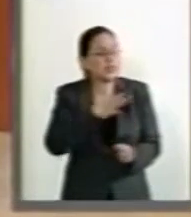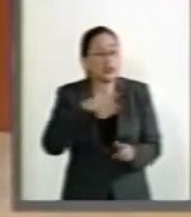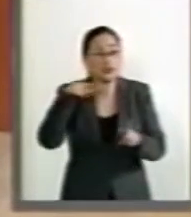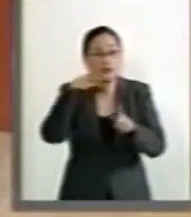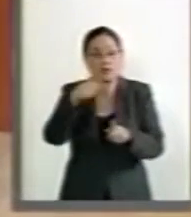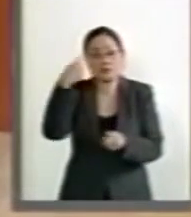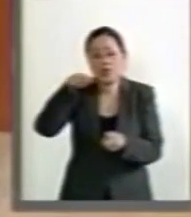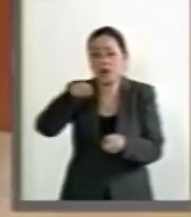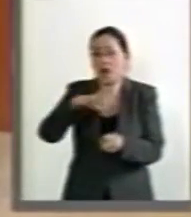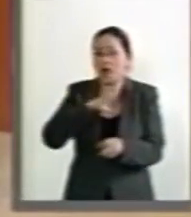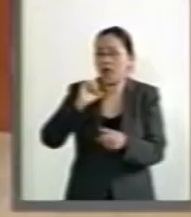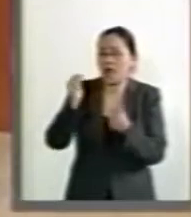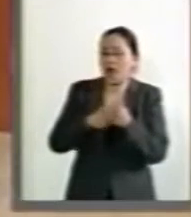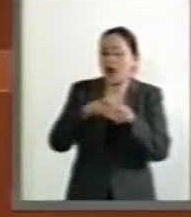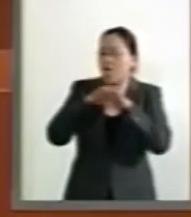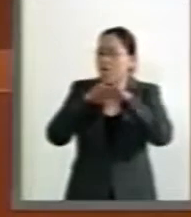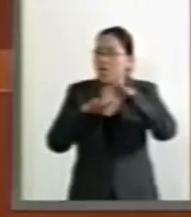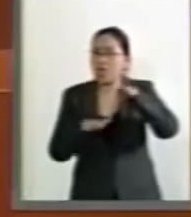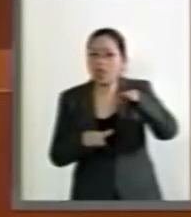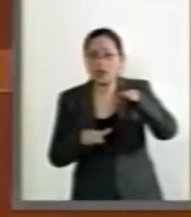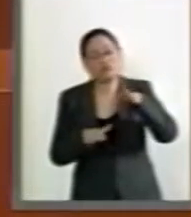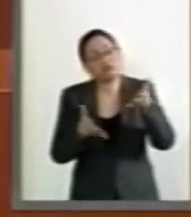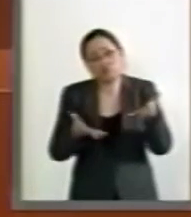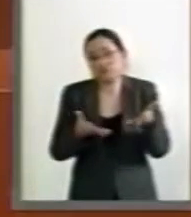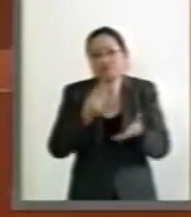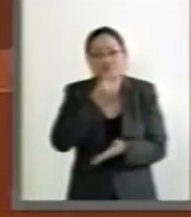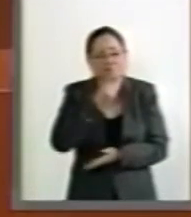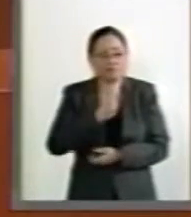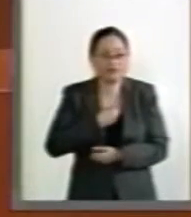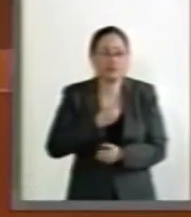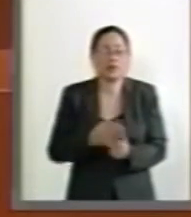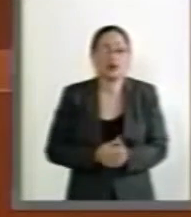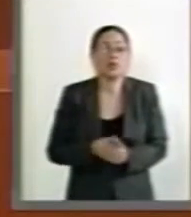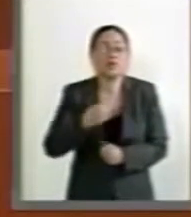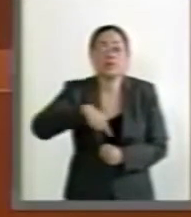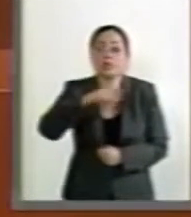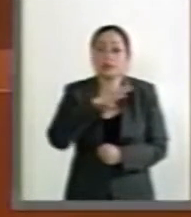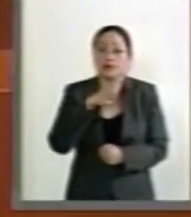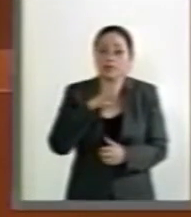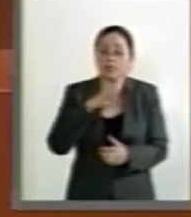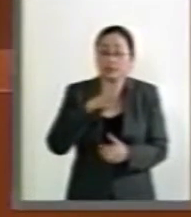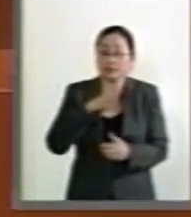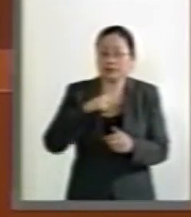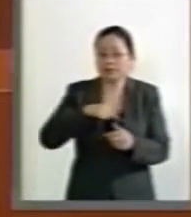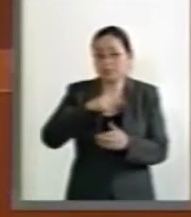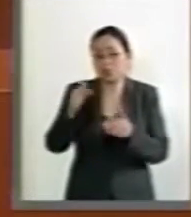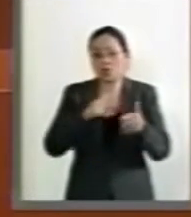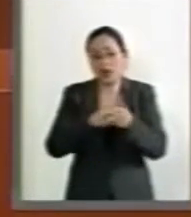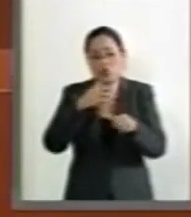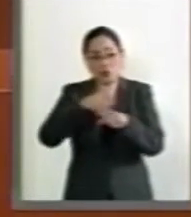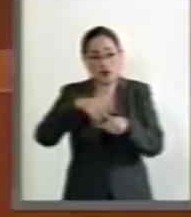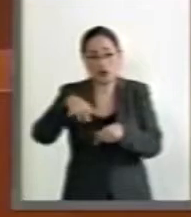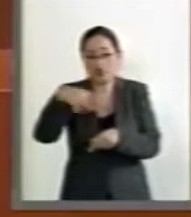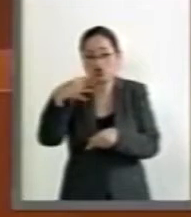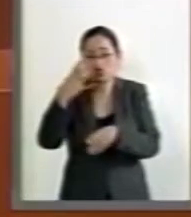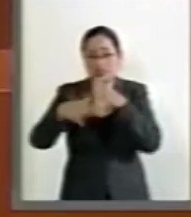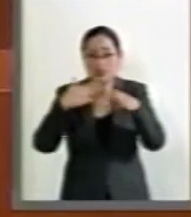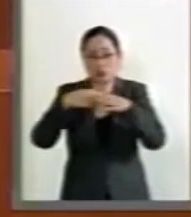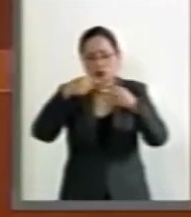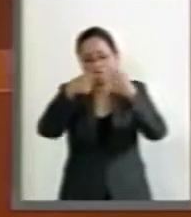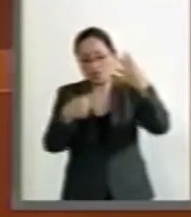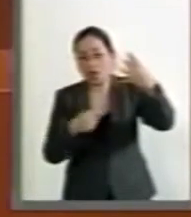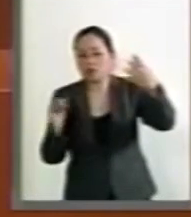a la extrema desigualdad. Aunque somos la economía 14 del mundo, uno de cada dos